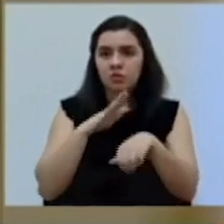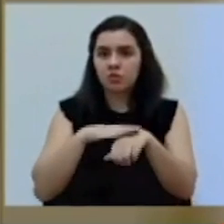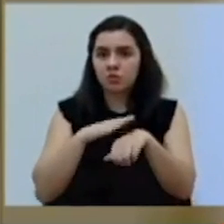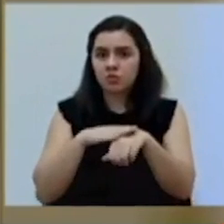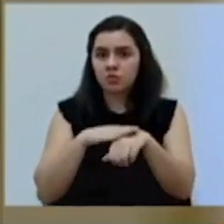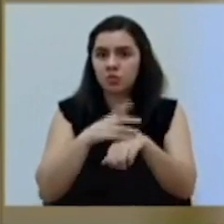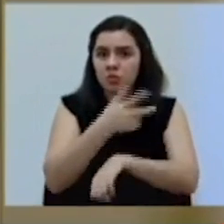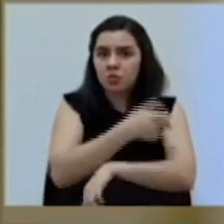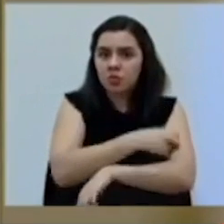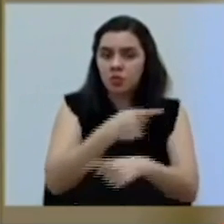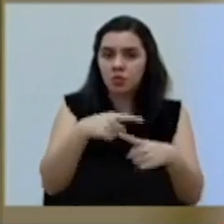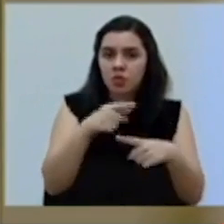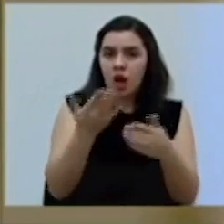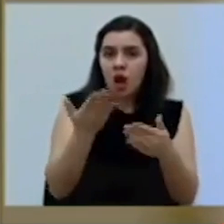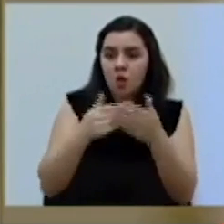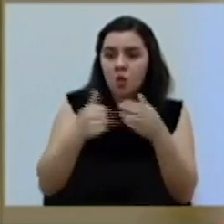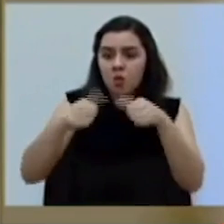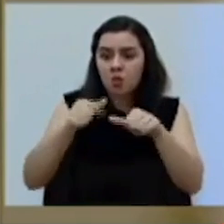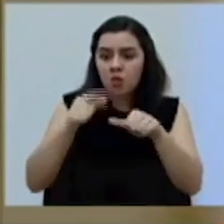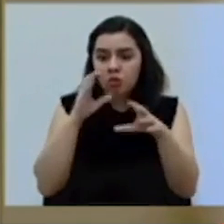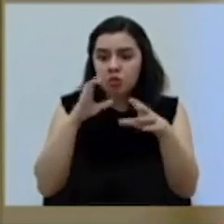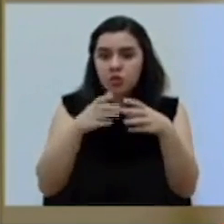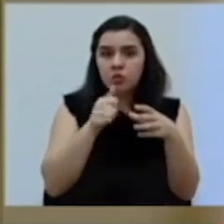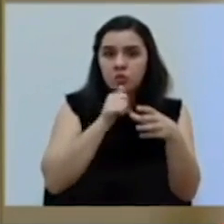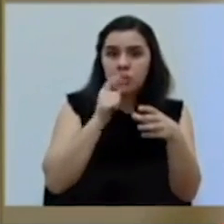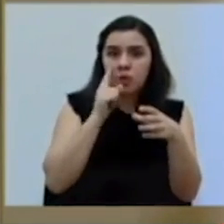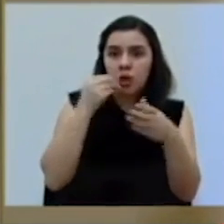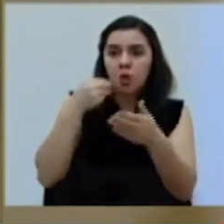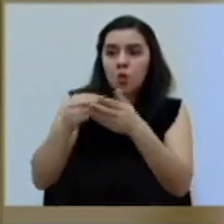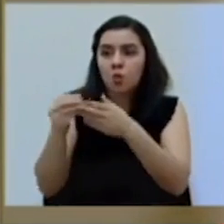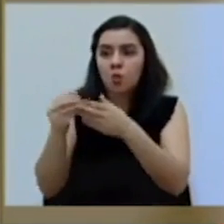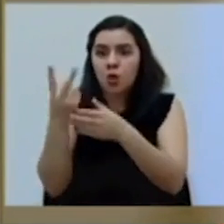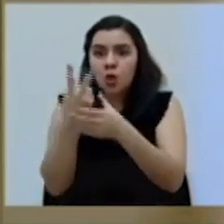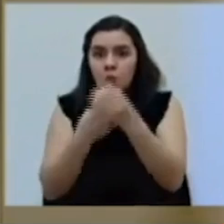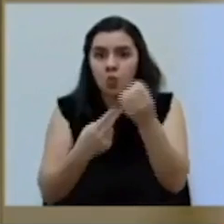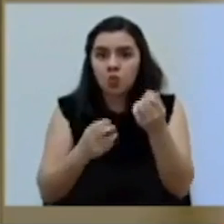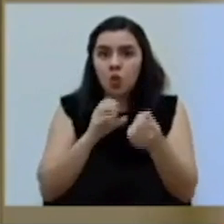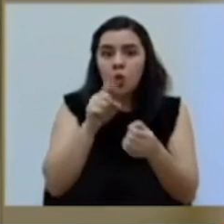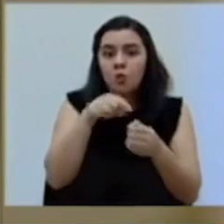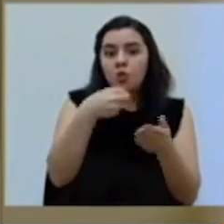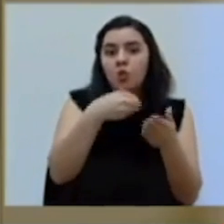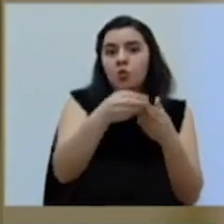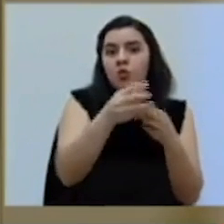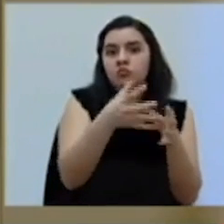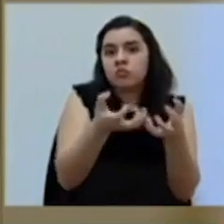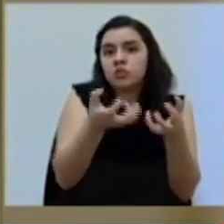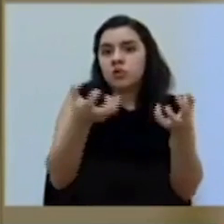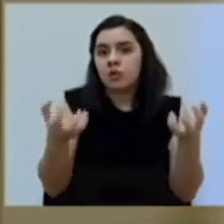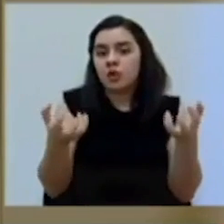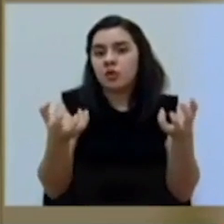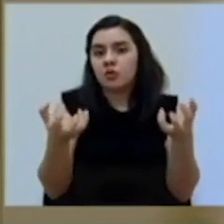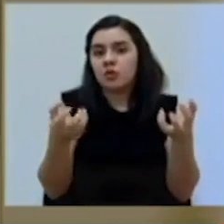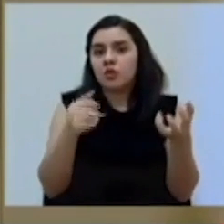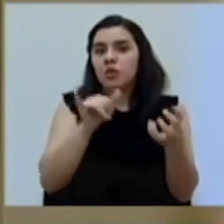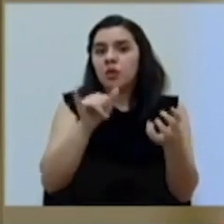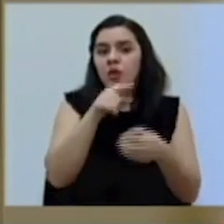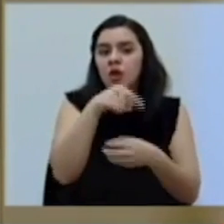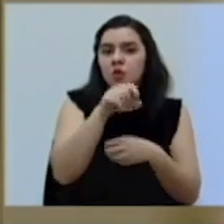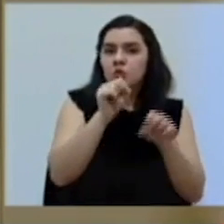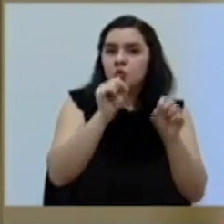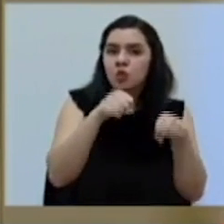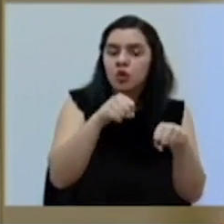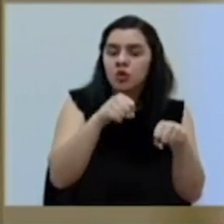algún acuerdo con este sector para realizar una compra en conjunto o ellos podrán realizarlo por separado? Además, ¿ellos podrán optar